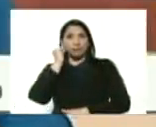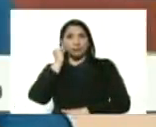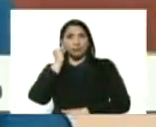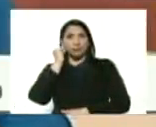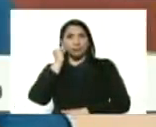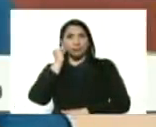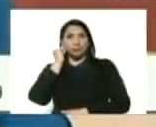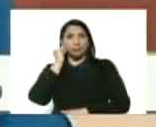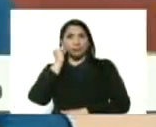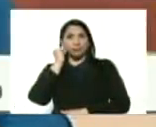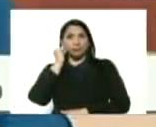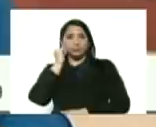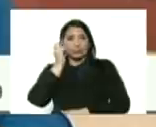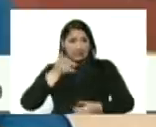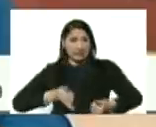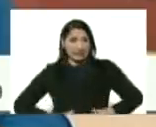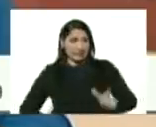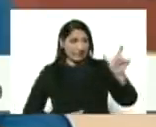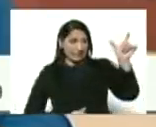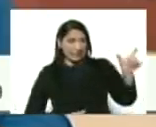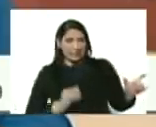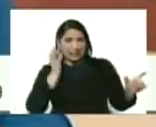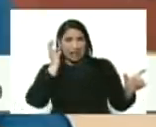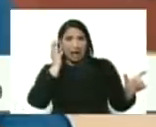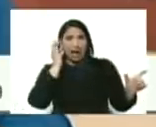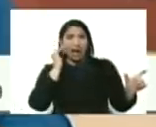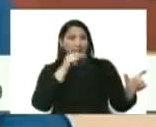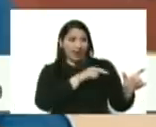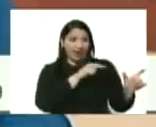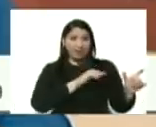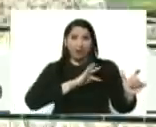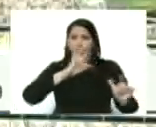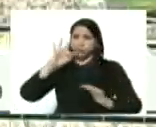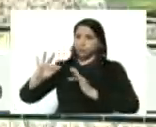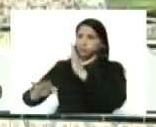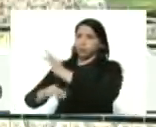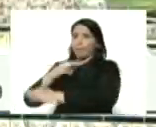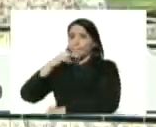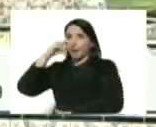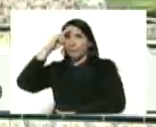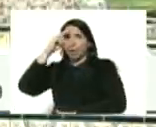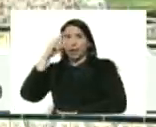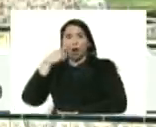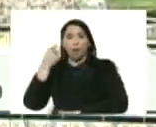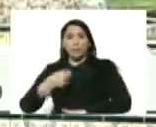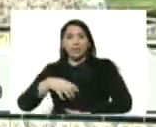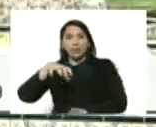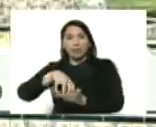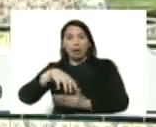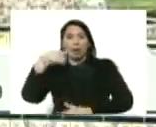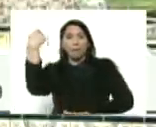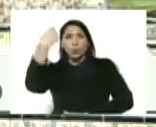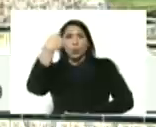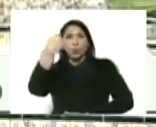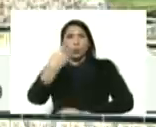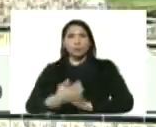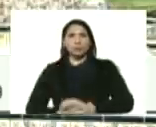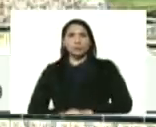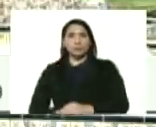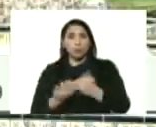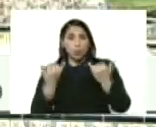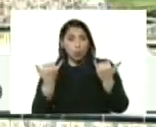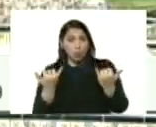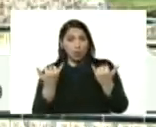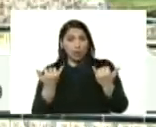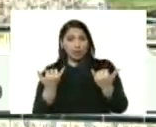fue quien lo contagió. ¿Verdad? Hombre del estado Apuro. Actualmente